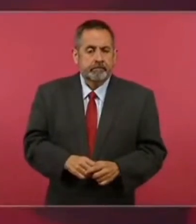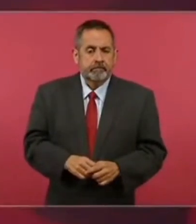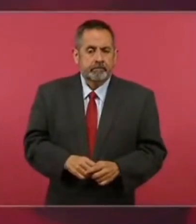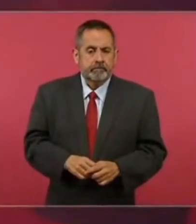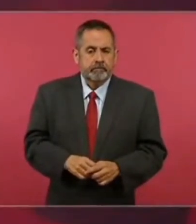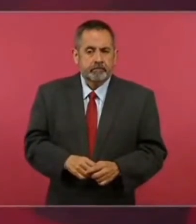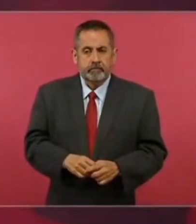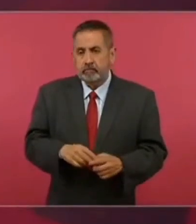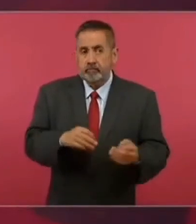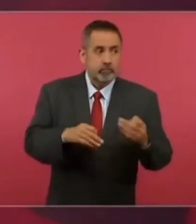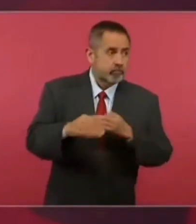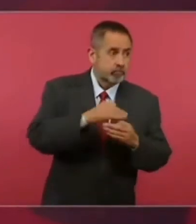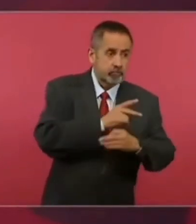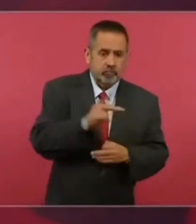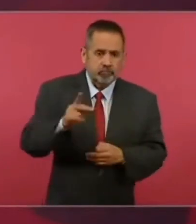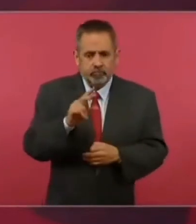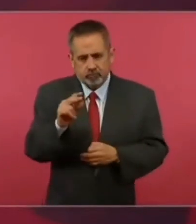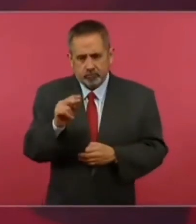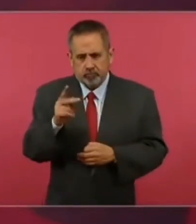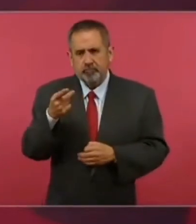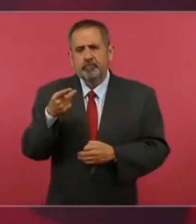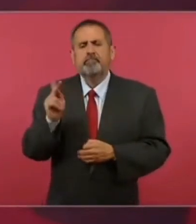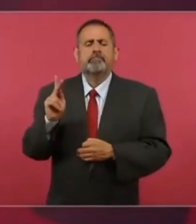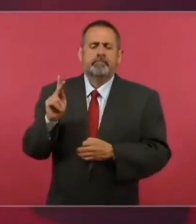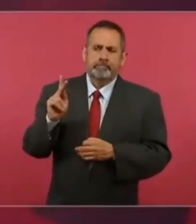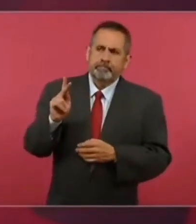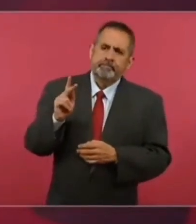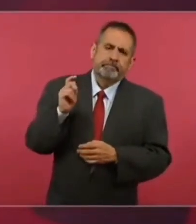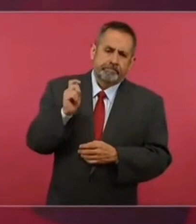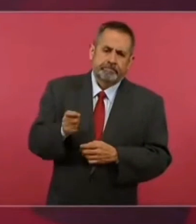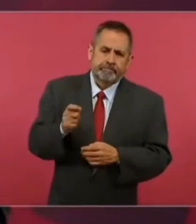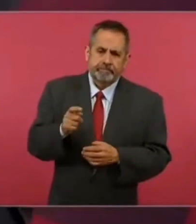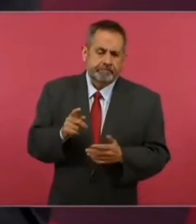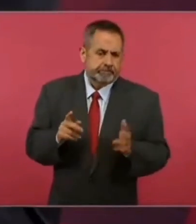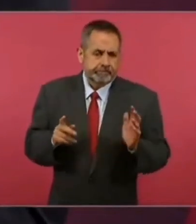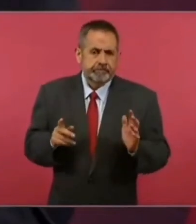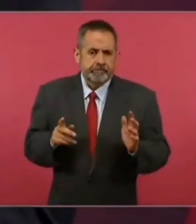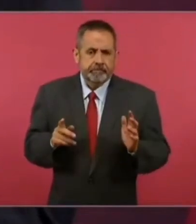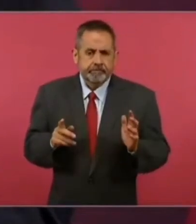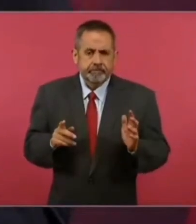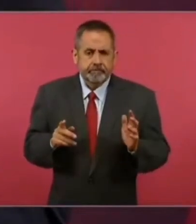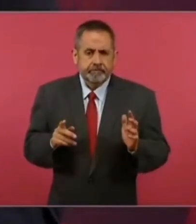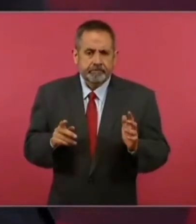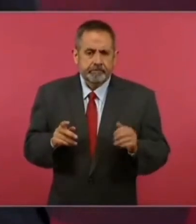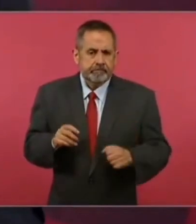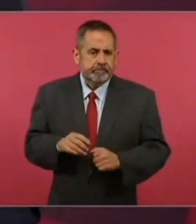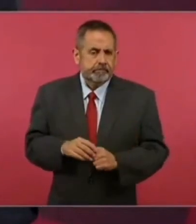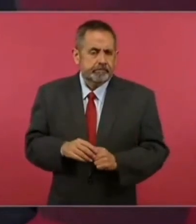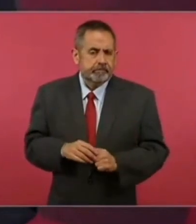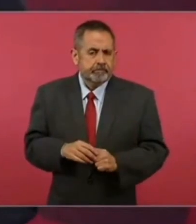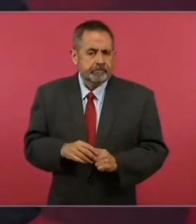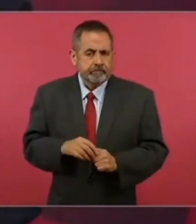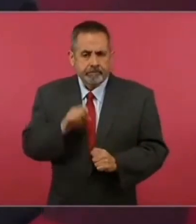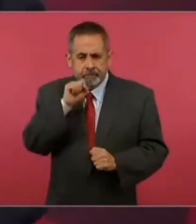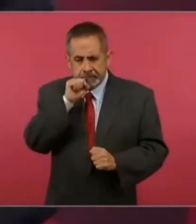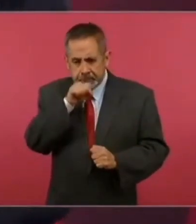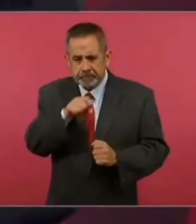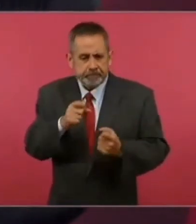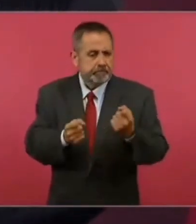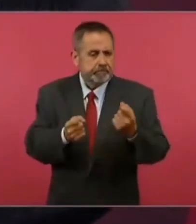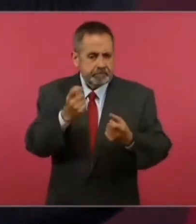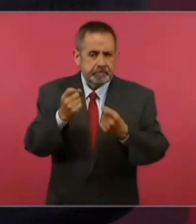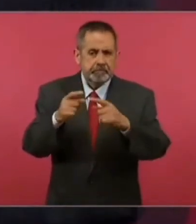la generalidad pero si hay este también quienes